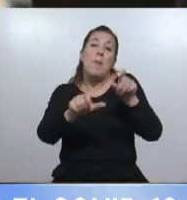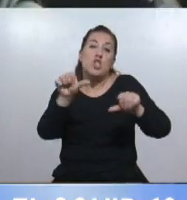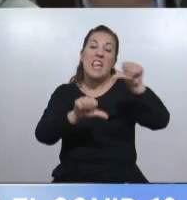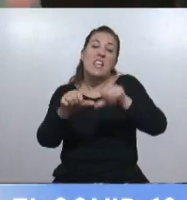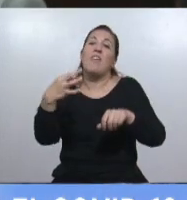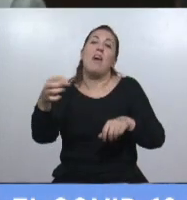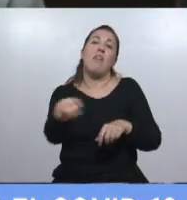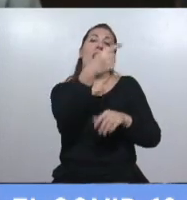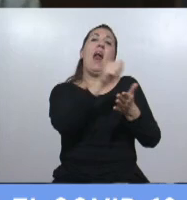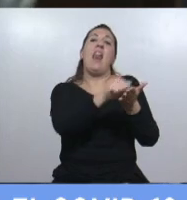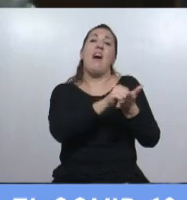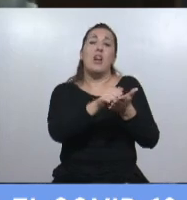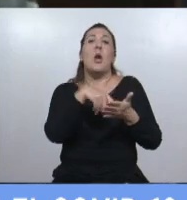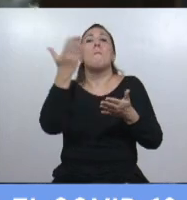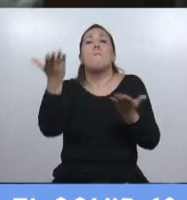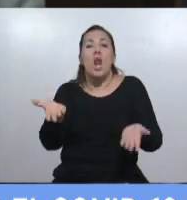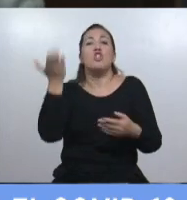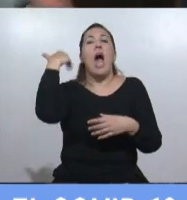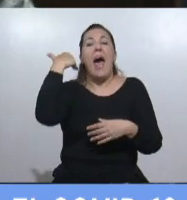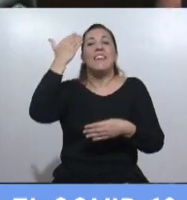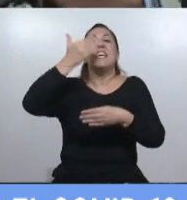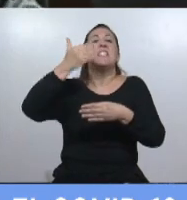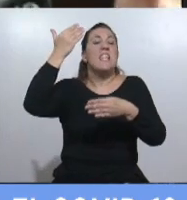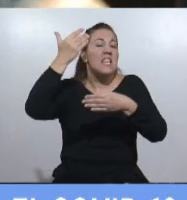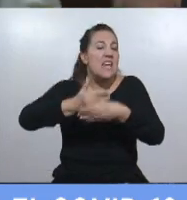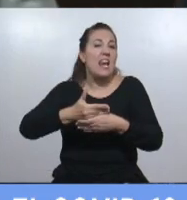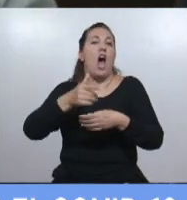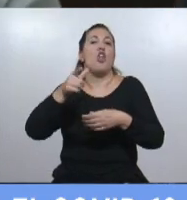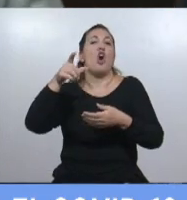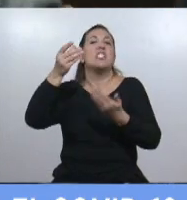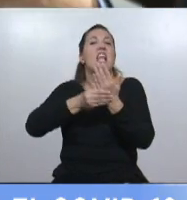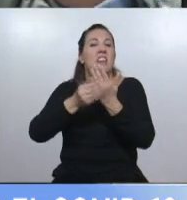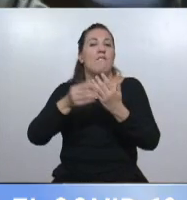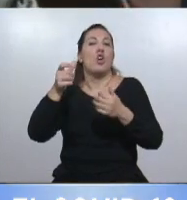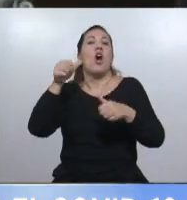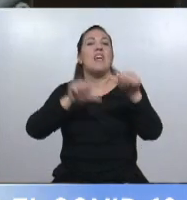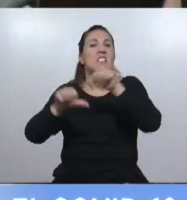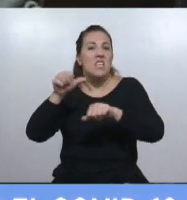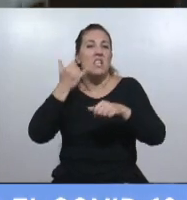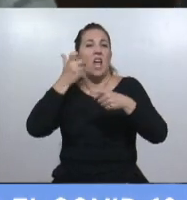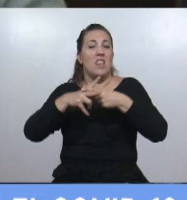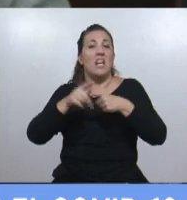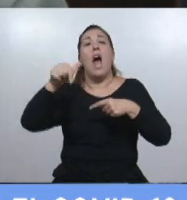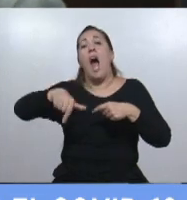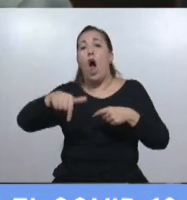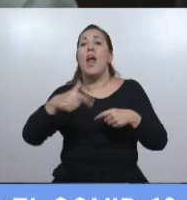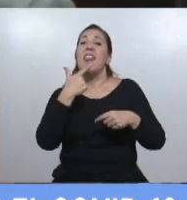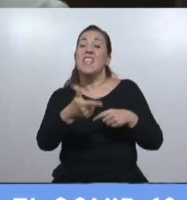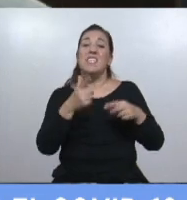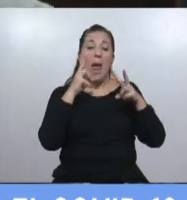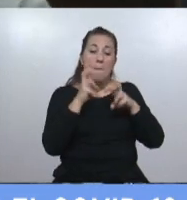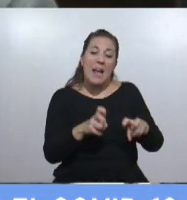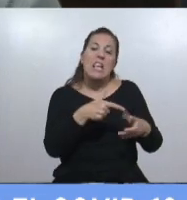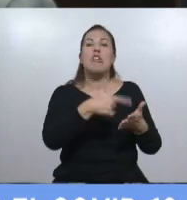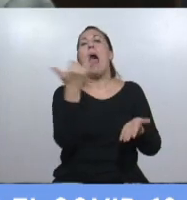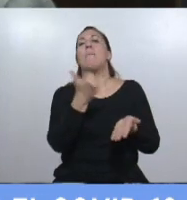Por eso cerraron el Ministerio de Ciencia y Técnica y ahora consideran panfletos, los bocetos, los documentos de investigaciones del